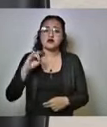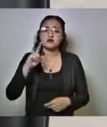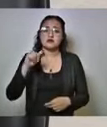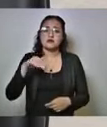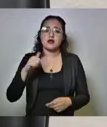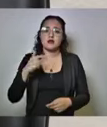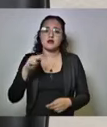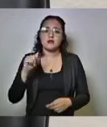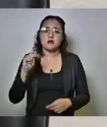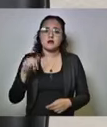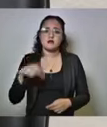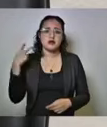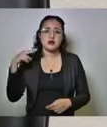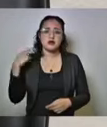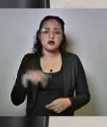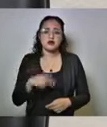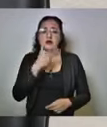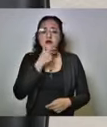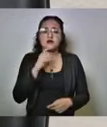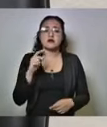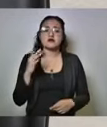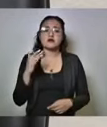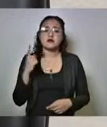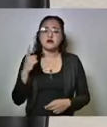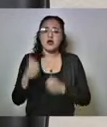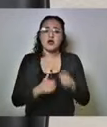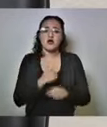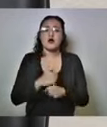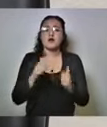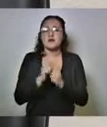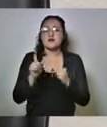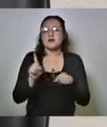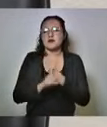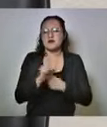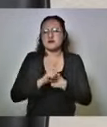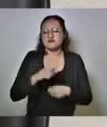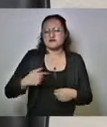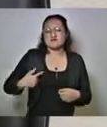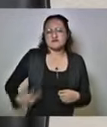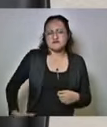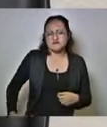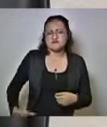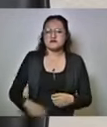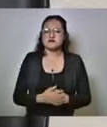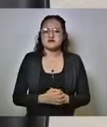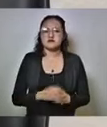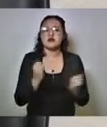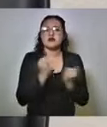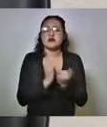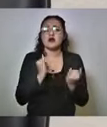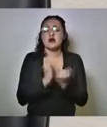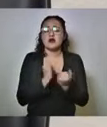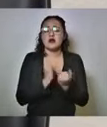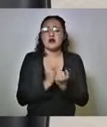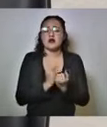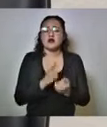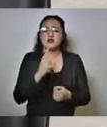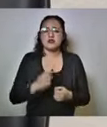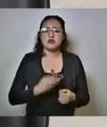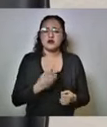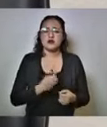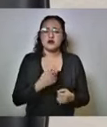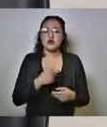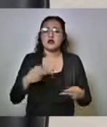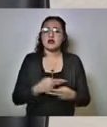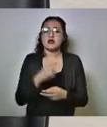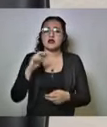Panverá Cruz, chofer masculino de 51 años, con insuficiencia renal. Y en el Hospital General de Tehuacán, residente de Los Reyes de